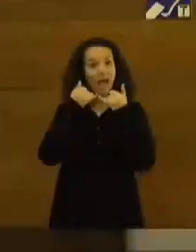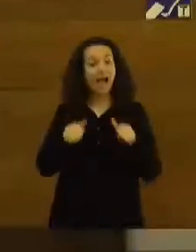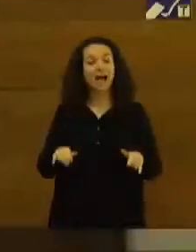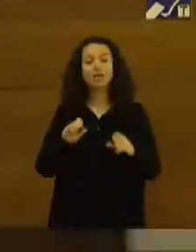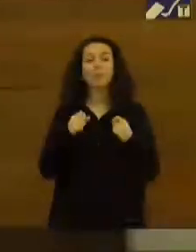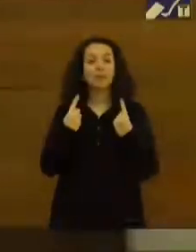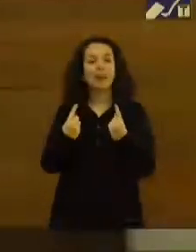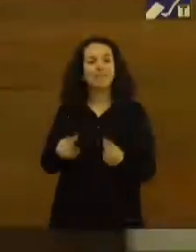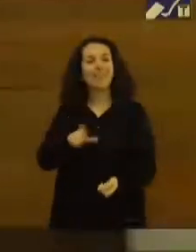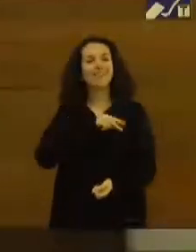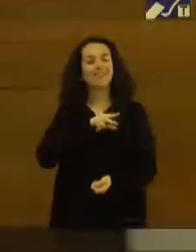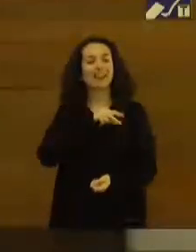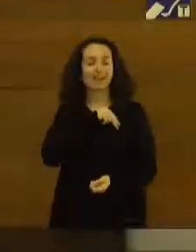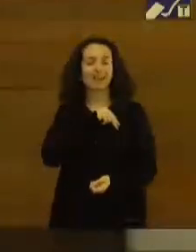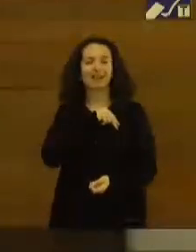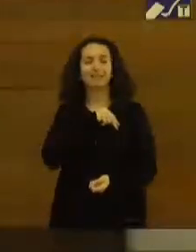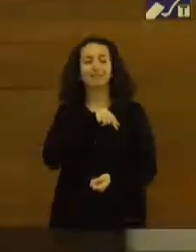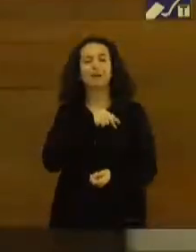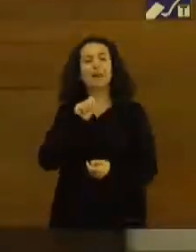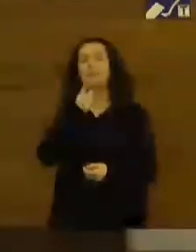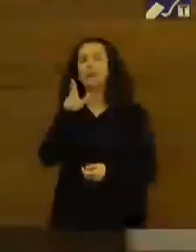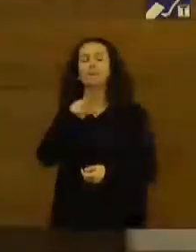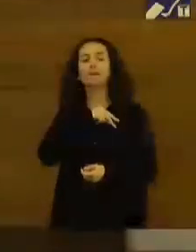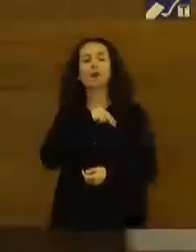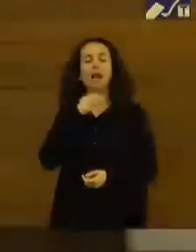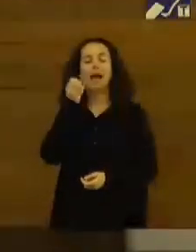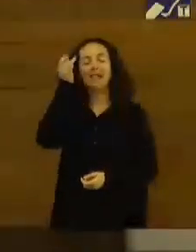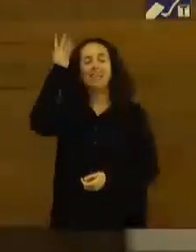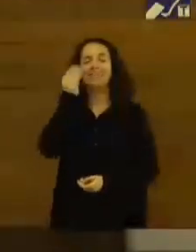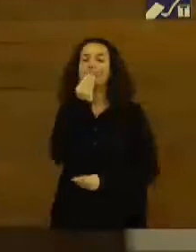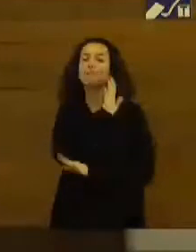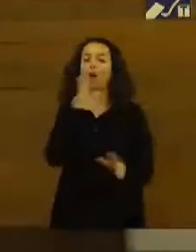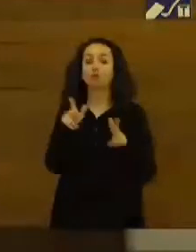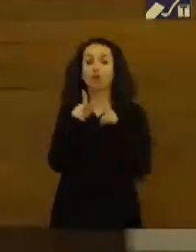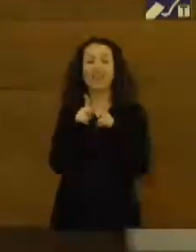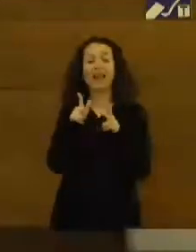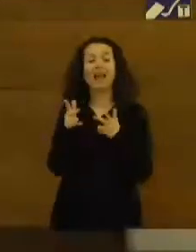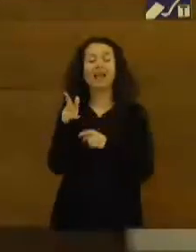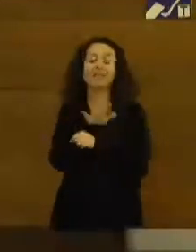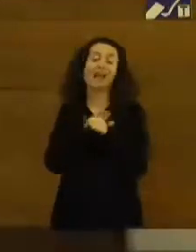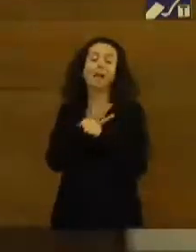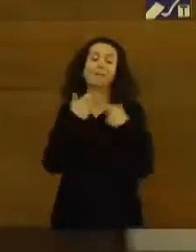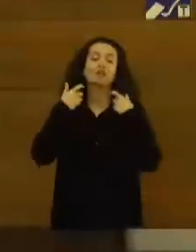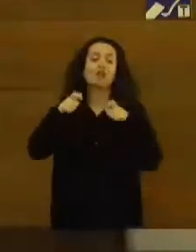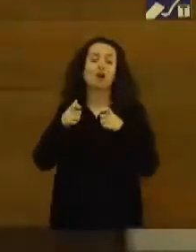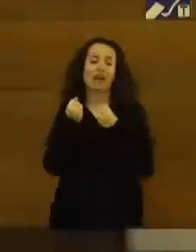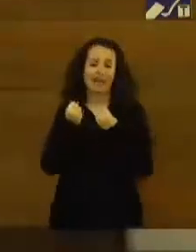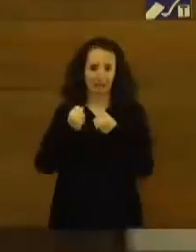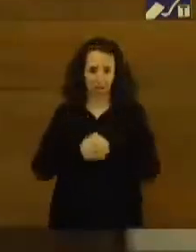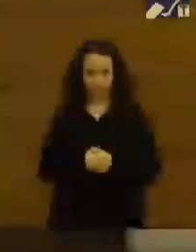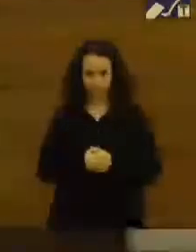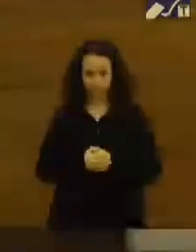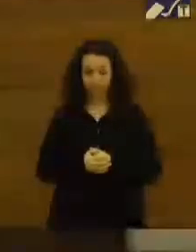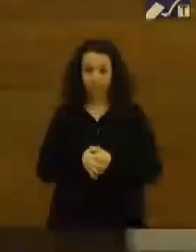primera entrega de premios de este primer premio a la mejor iniciativa social en el ámbito energético. Me corresponden